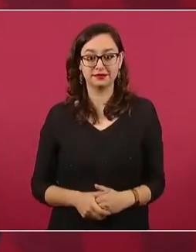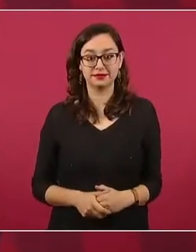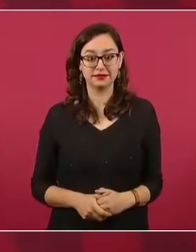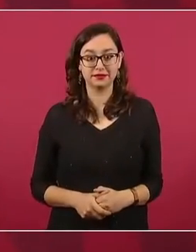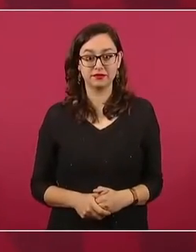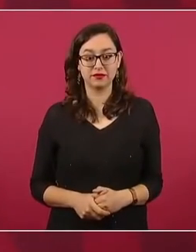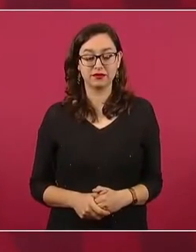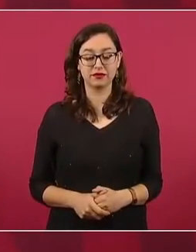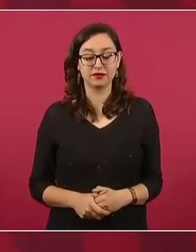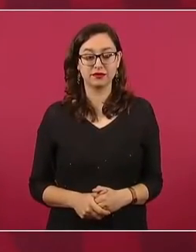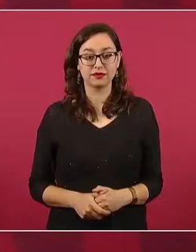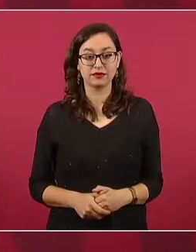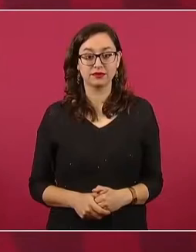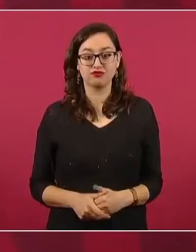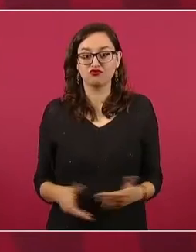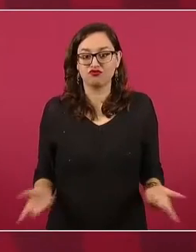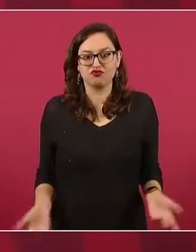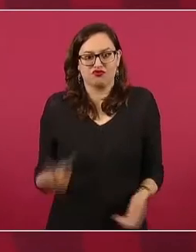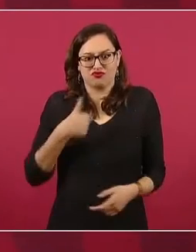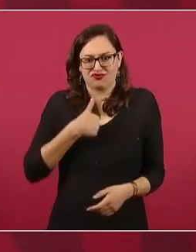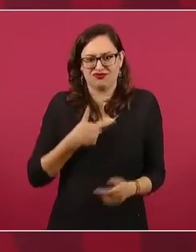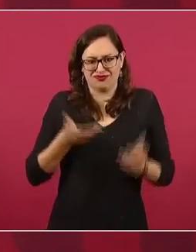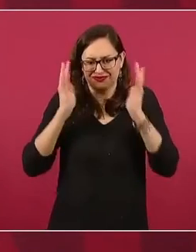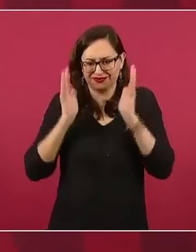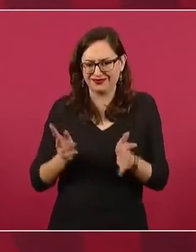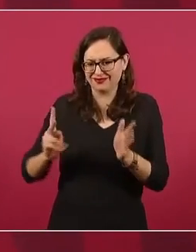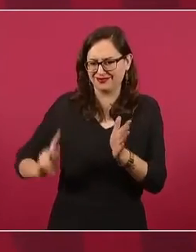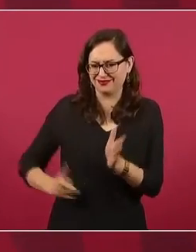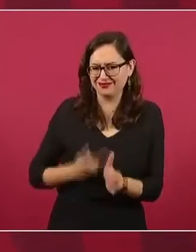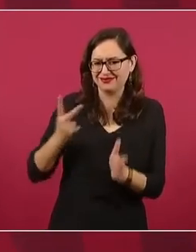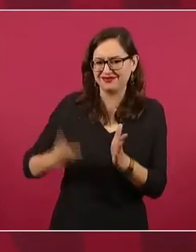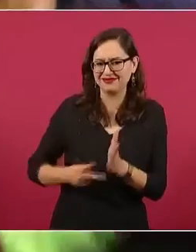hemos hablado de lo que se le pregunta a la gente,